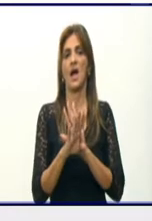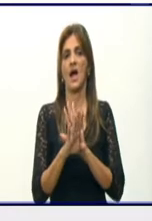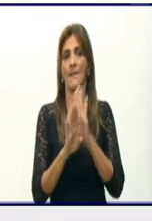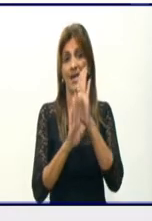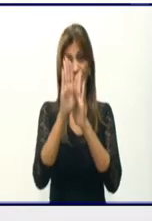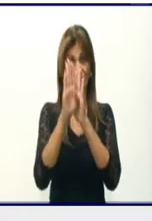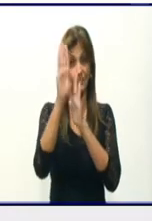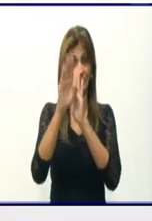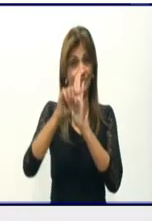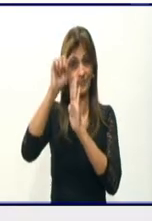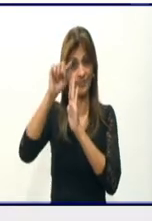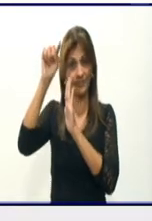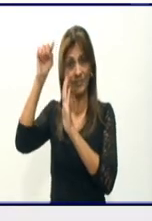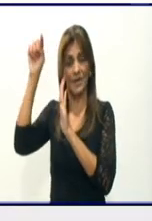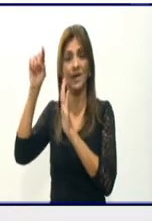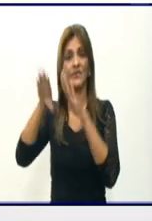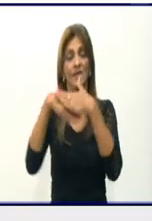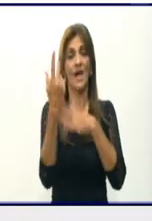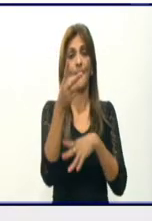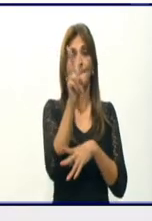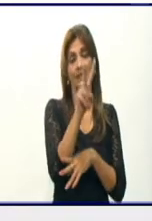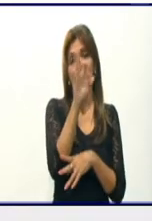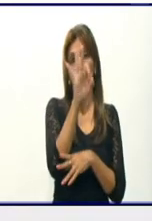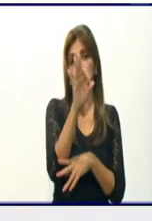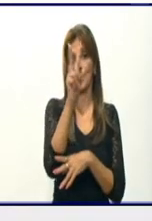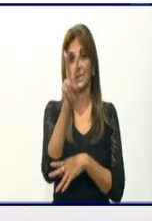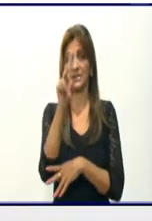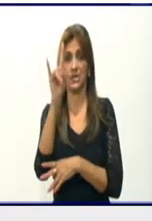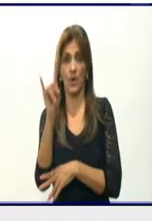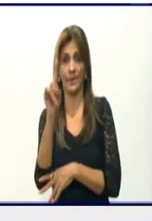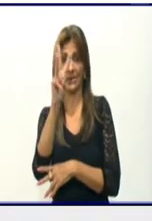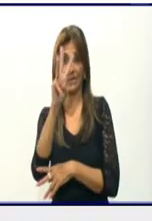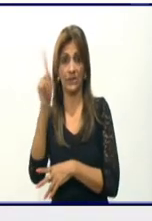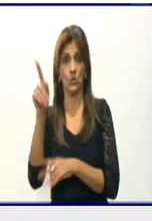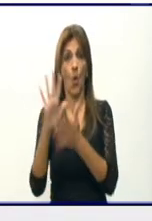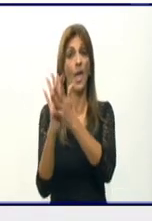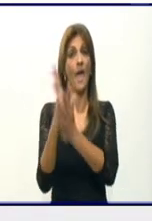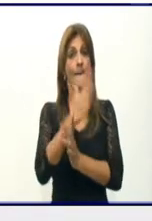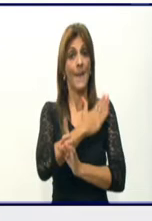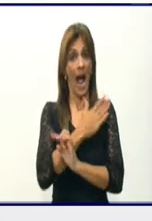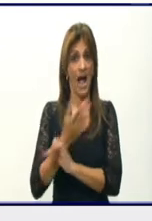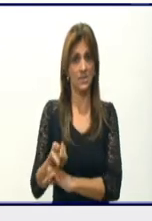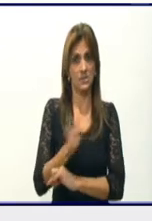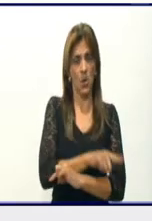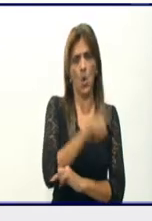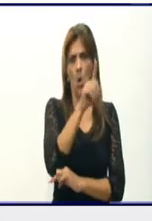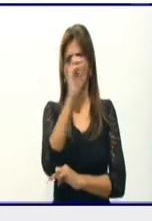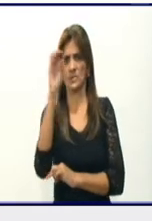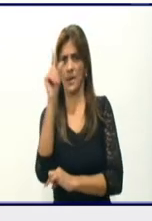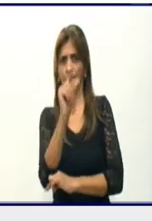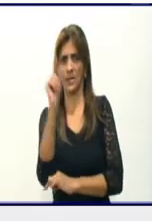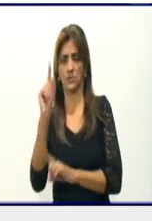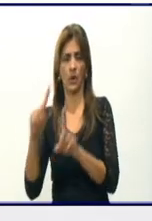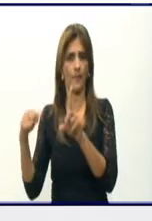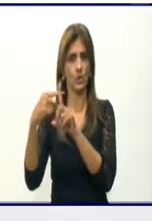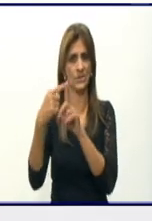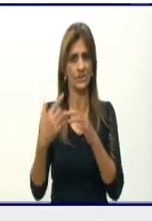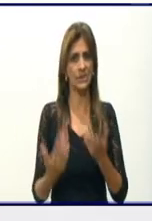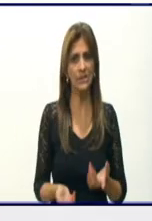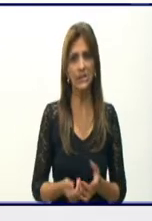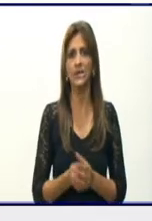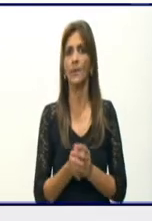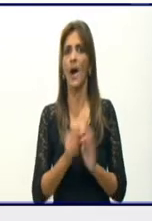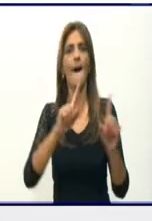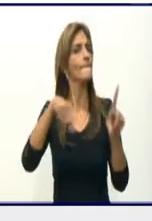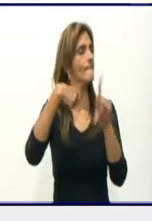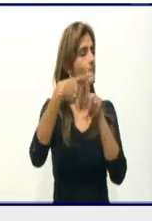días 28, 29, 30 y 31 con alrededor de 100 casos, 100... Pasamos